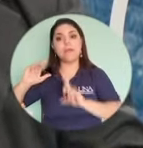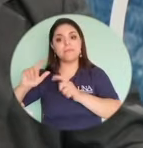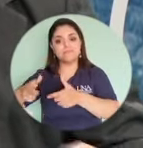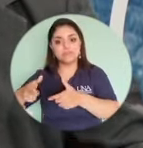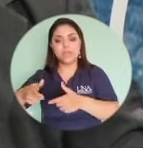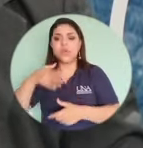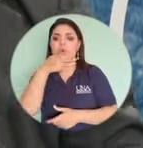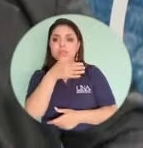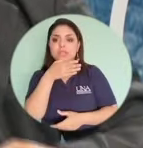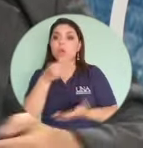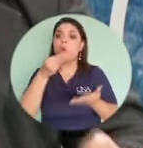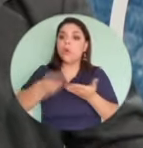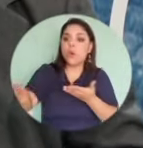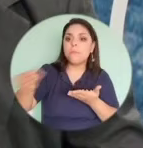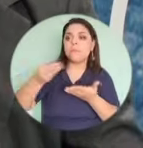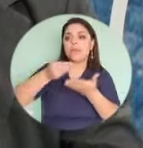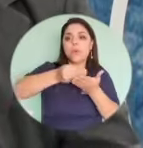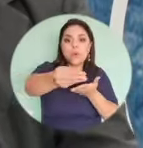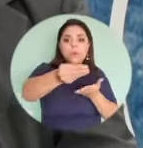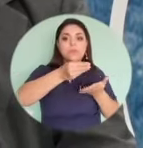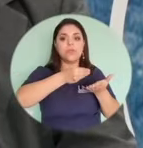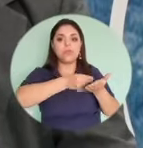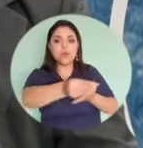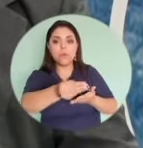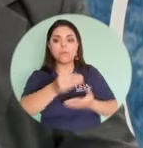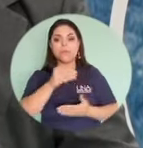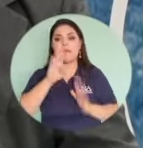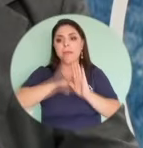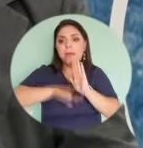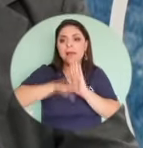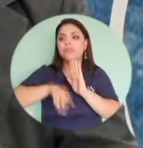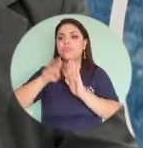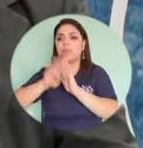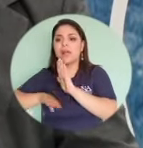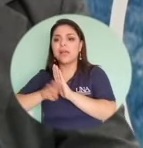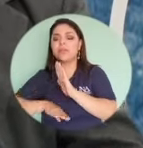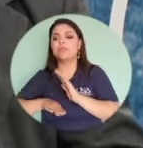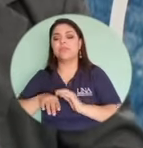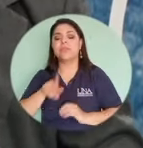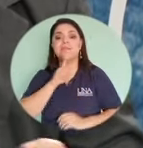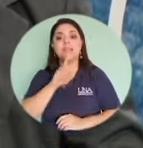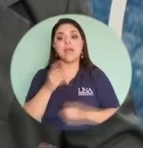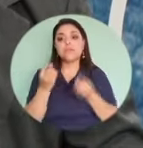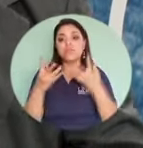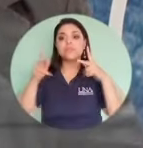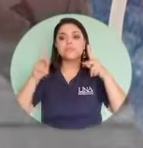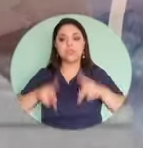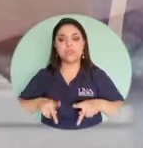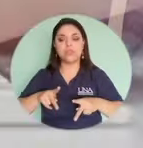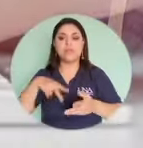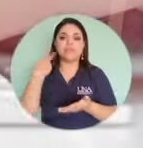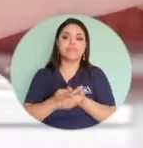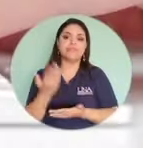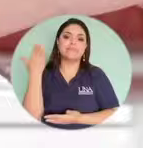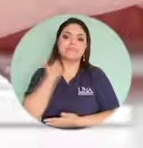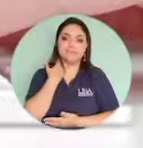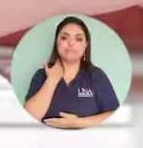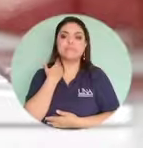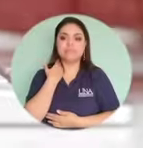sugiriéndonos que hagamos compras, sugiriéndonos ofertas y muchas personas caen